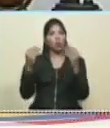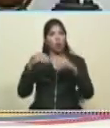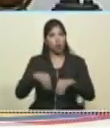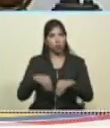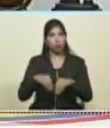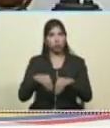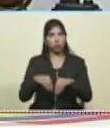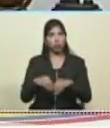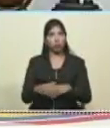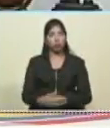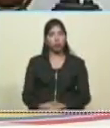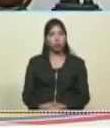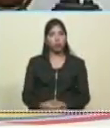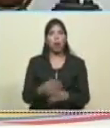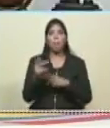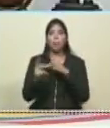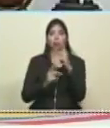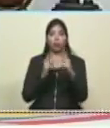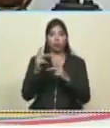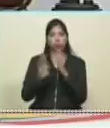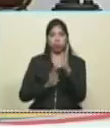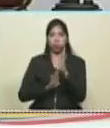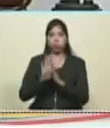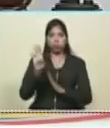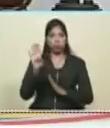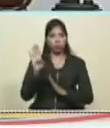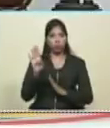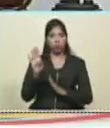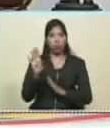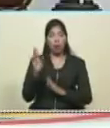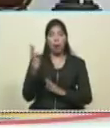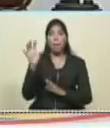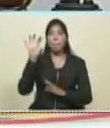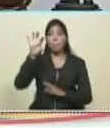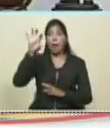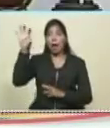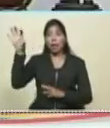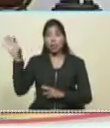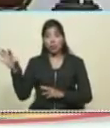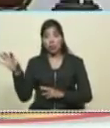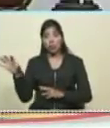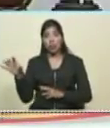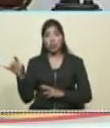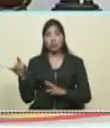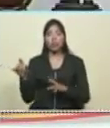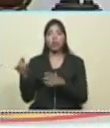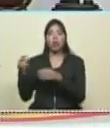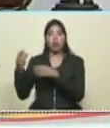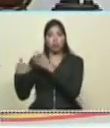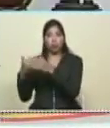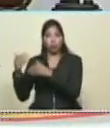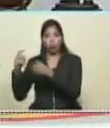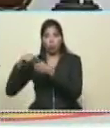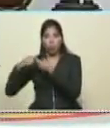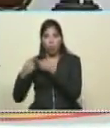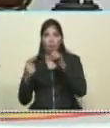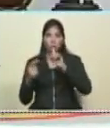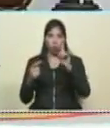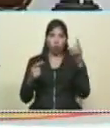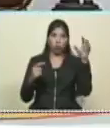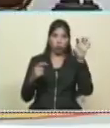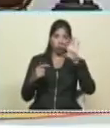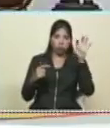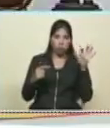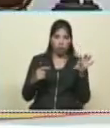de producción entre los países productores OPEC y no OPEC. Y además